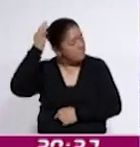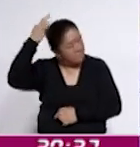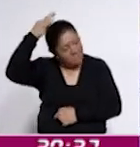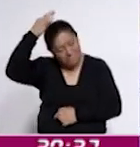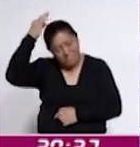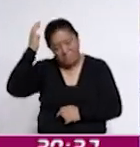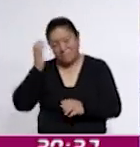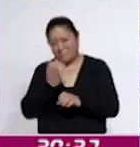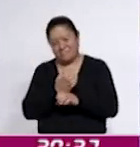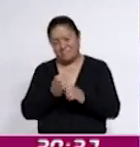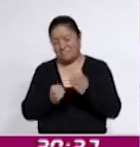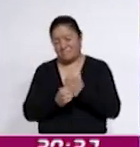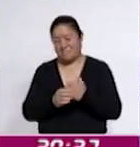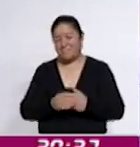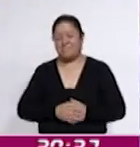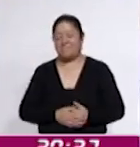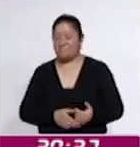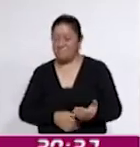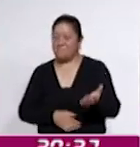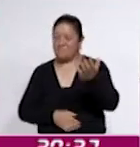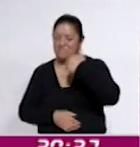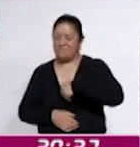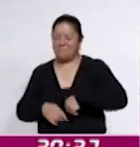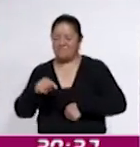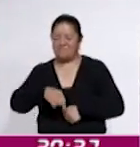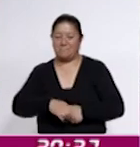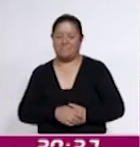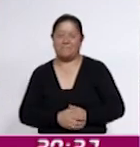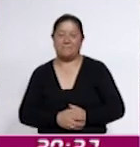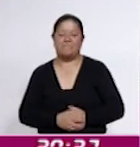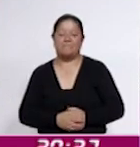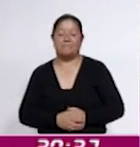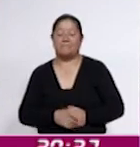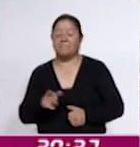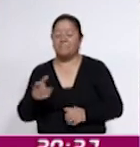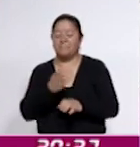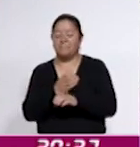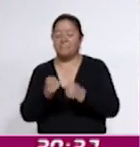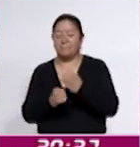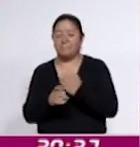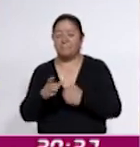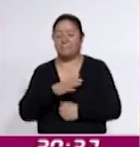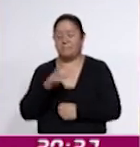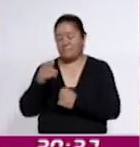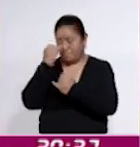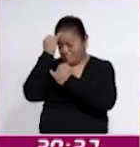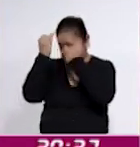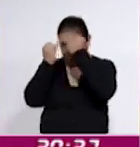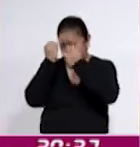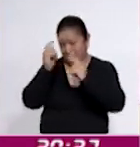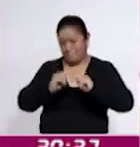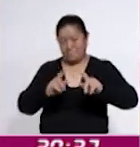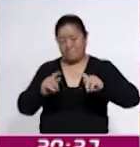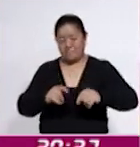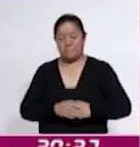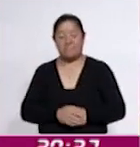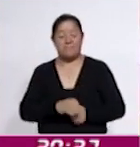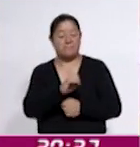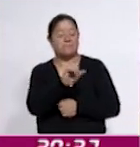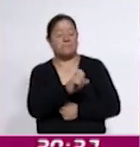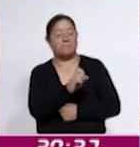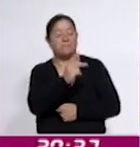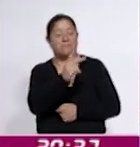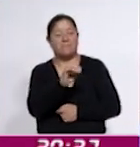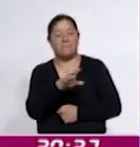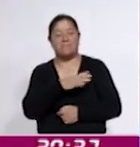hay bastante variedad por si quieren venir a visitarnos. Además de los productos elaborados por las emprendedoras tlaxcaltecas, la Expo también